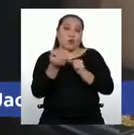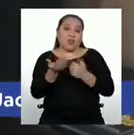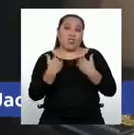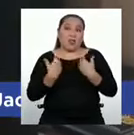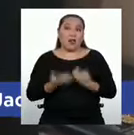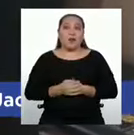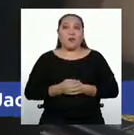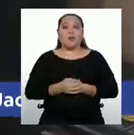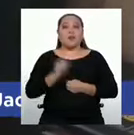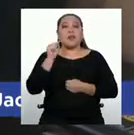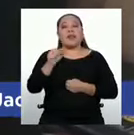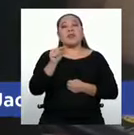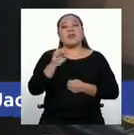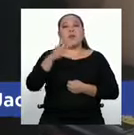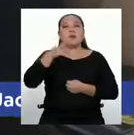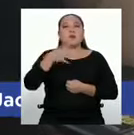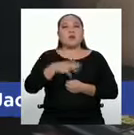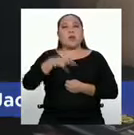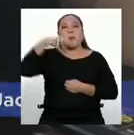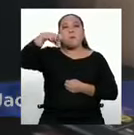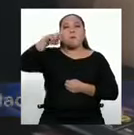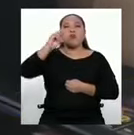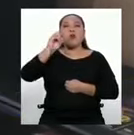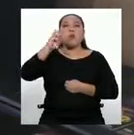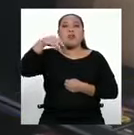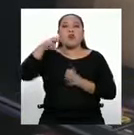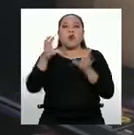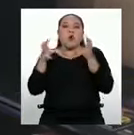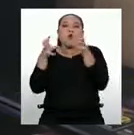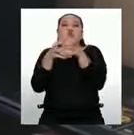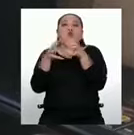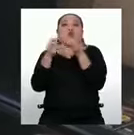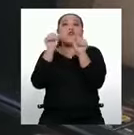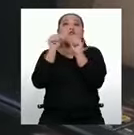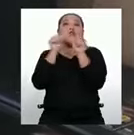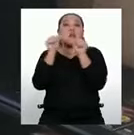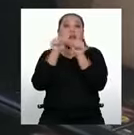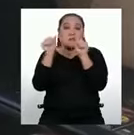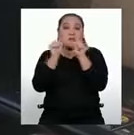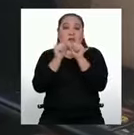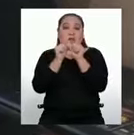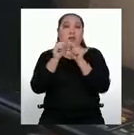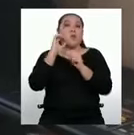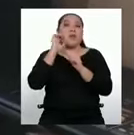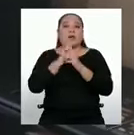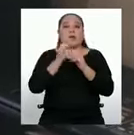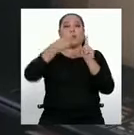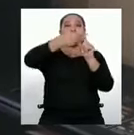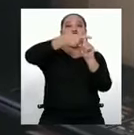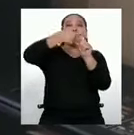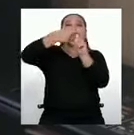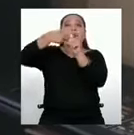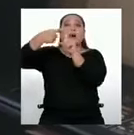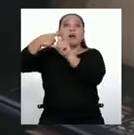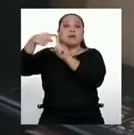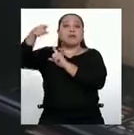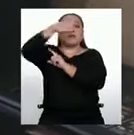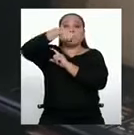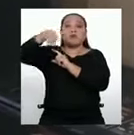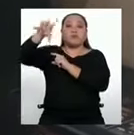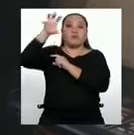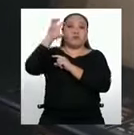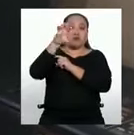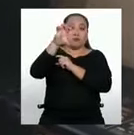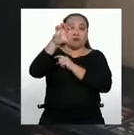es el valor promedio de un conjunto de datos numéricos. O mejor dicho, es la suma del conjunto de